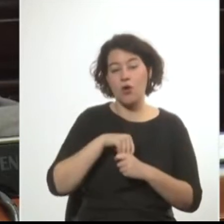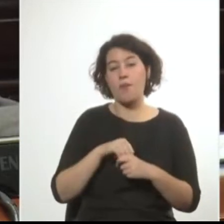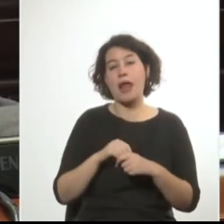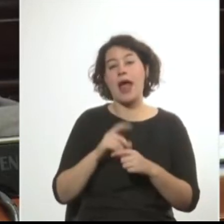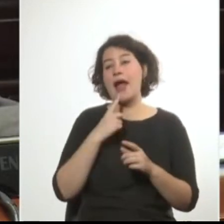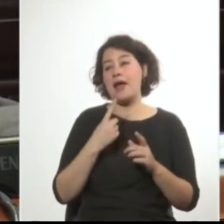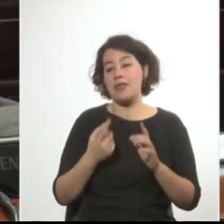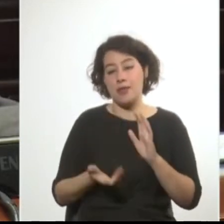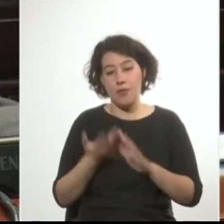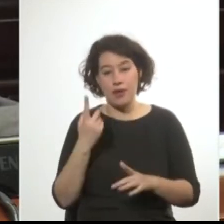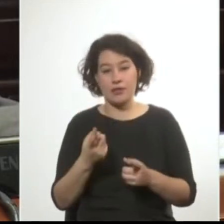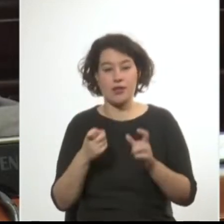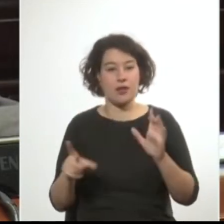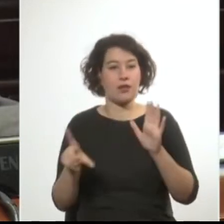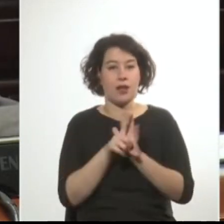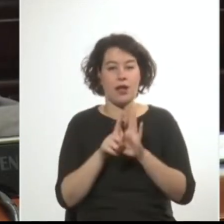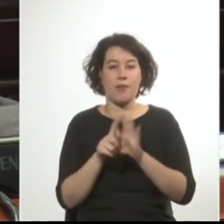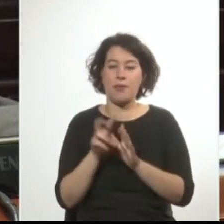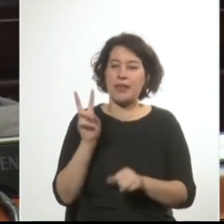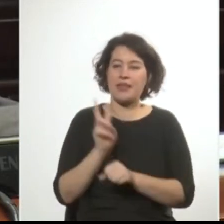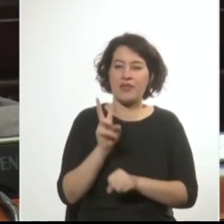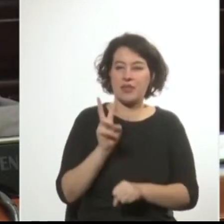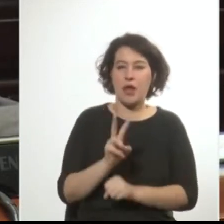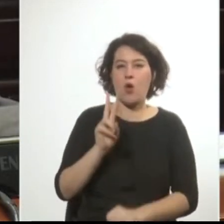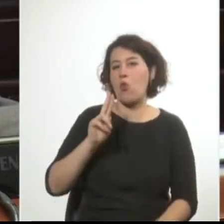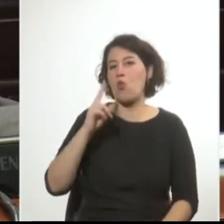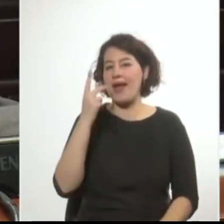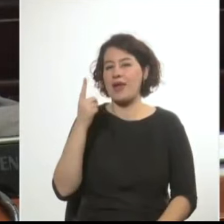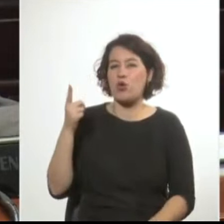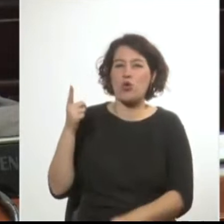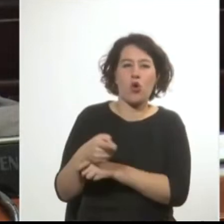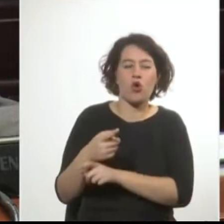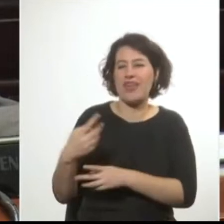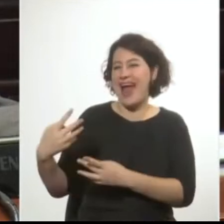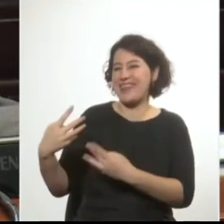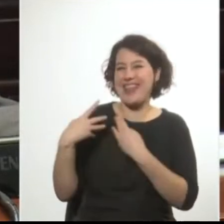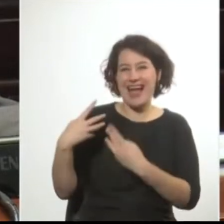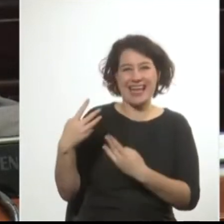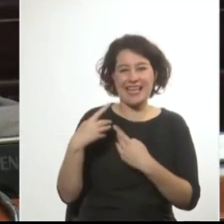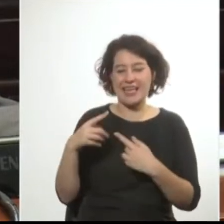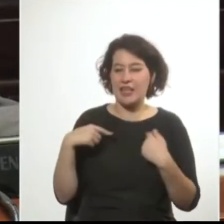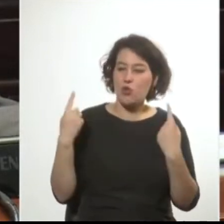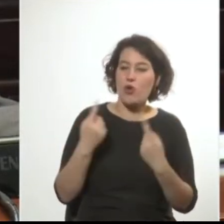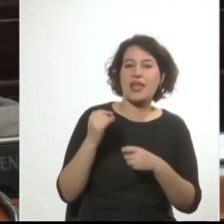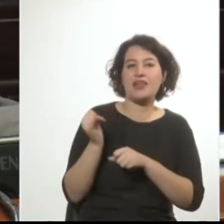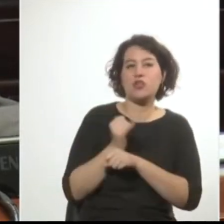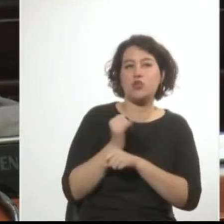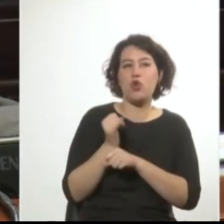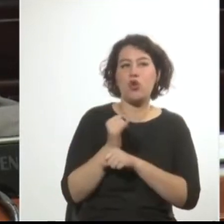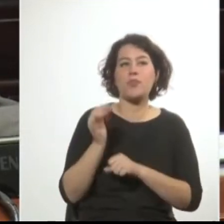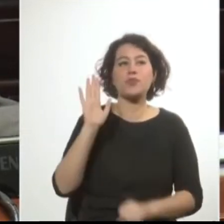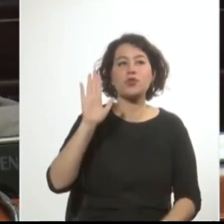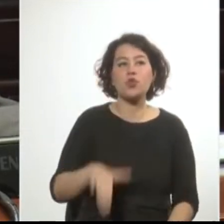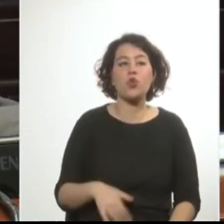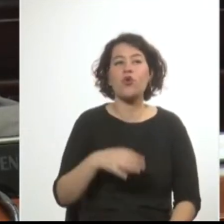marco jurídico necesario para la defensa del país contra el ataque deliberado contra nuestras instituciones, fue